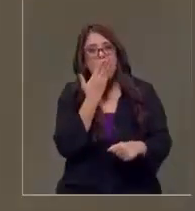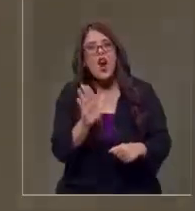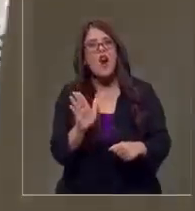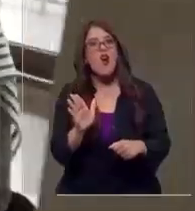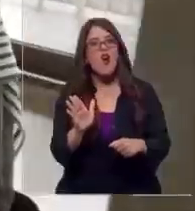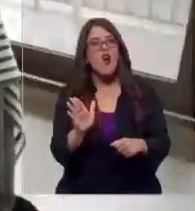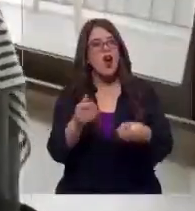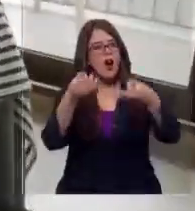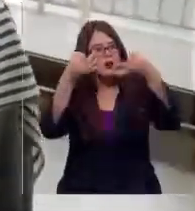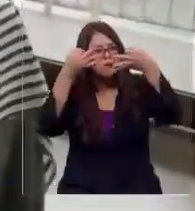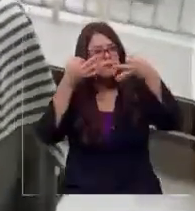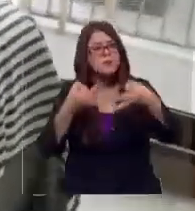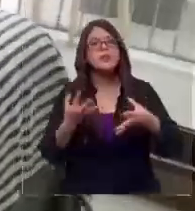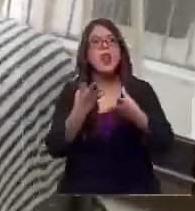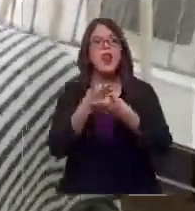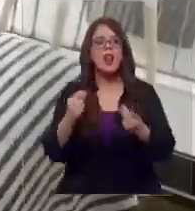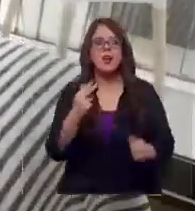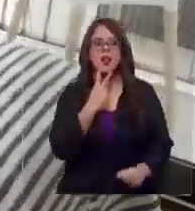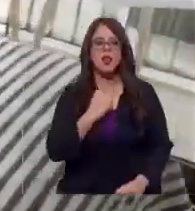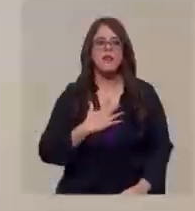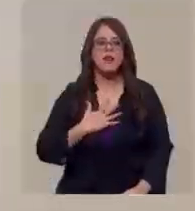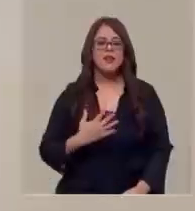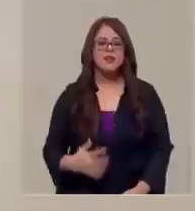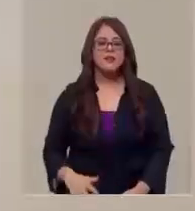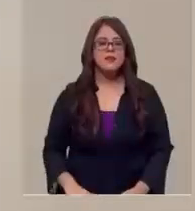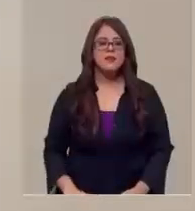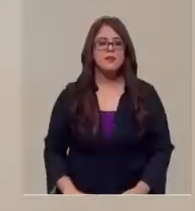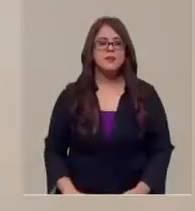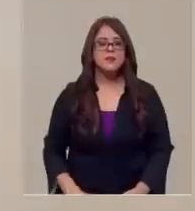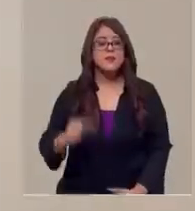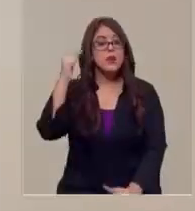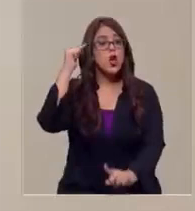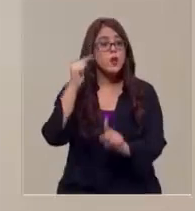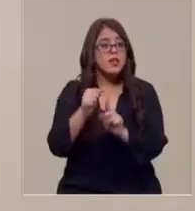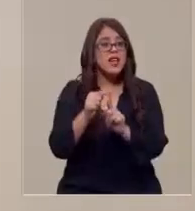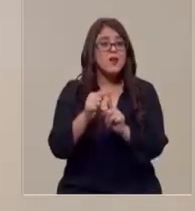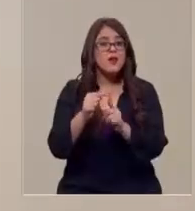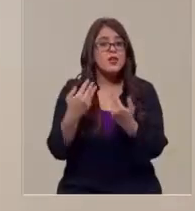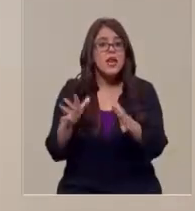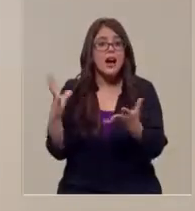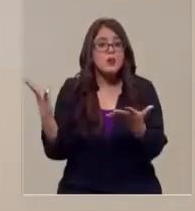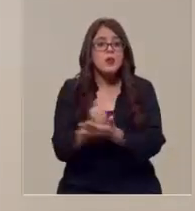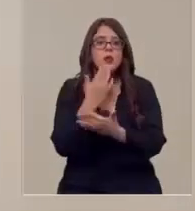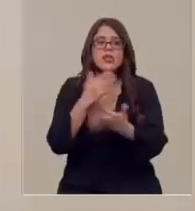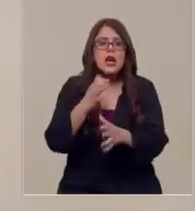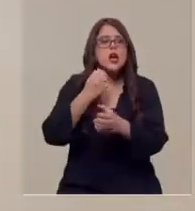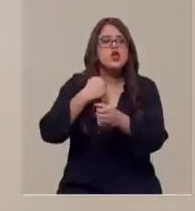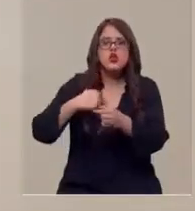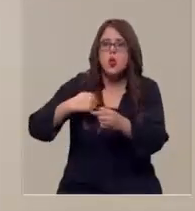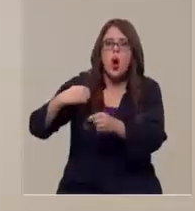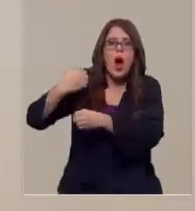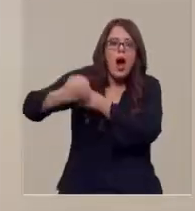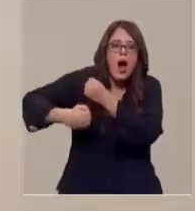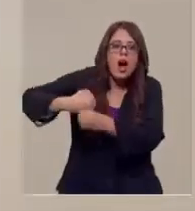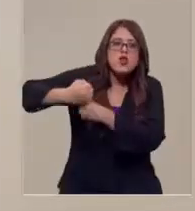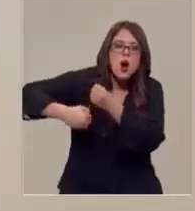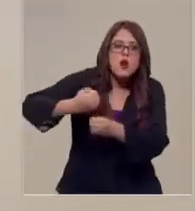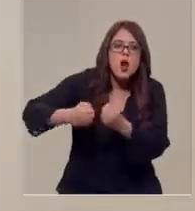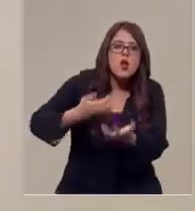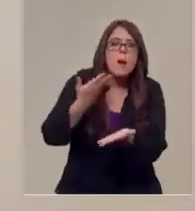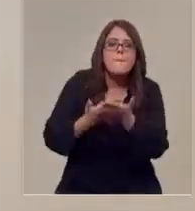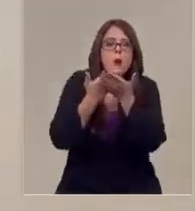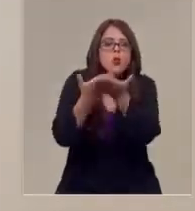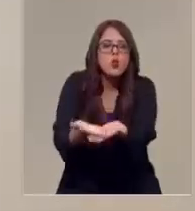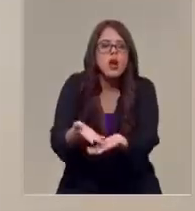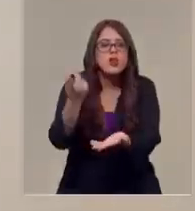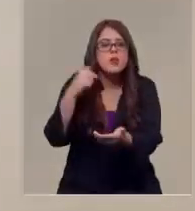en forma significativa la calidad de vida. La idea es que salga porque igual llevo muchos años postulando, el cual nunca he sido llamada